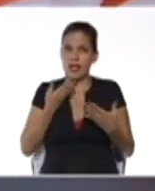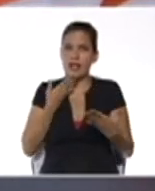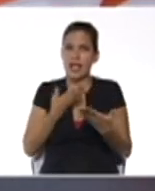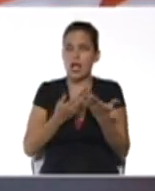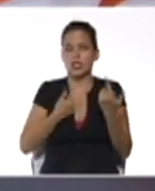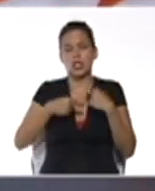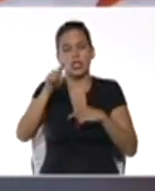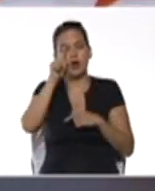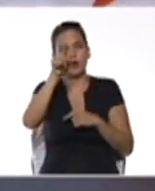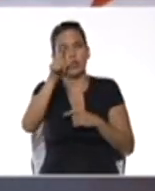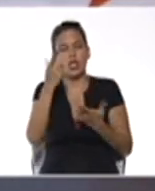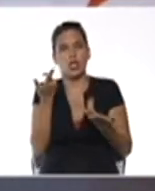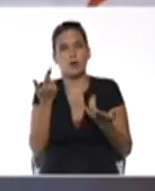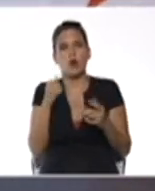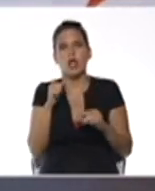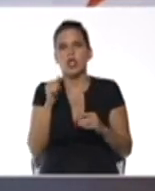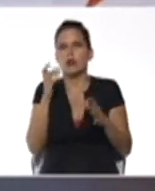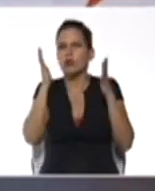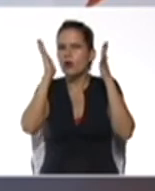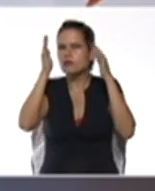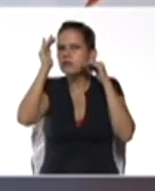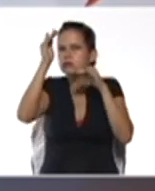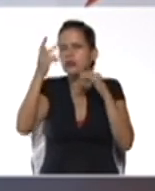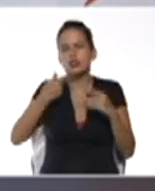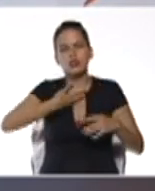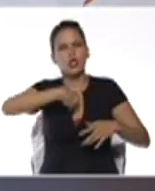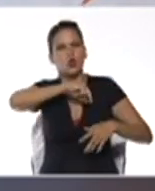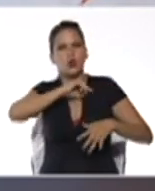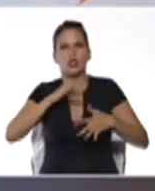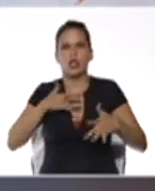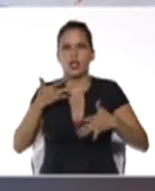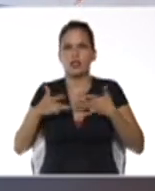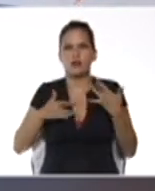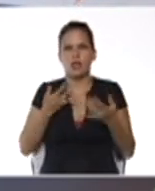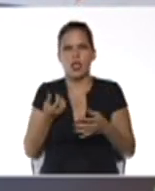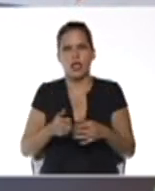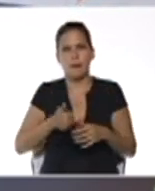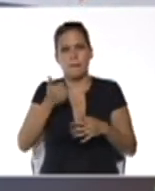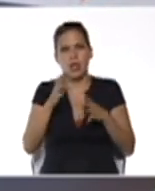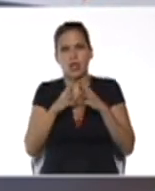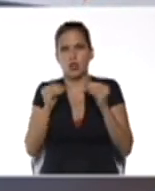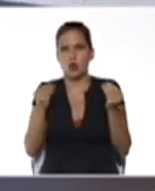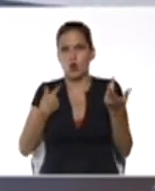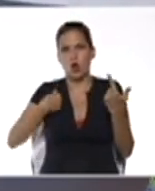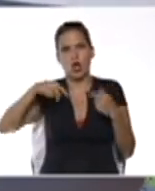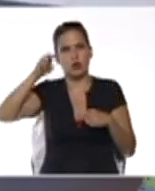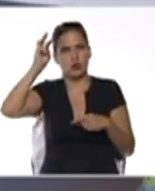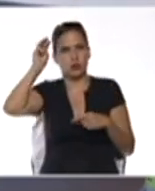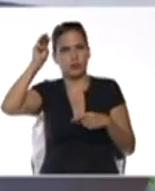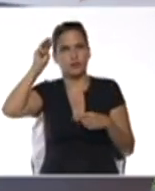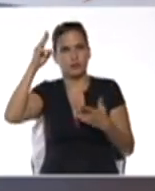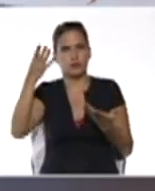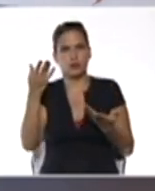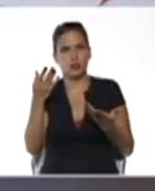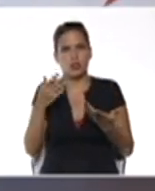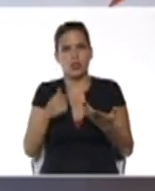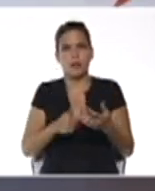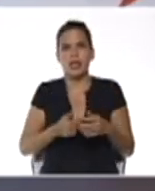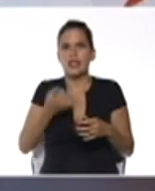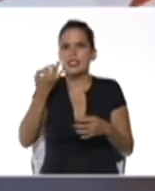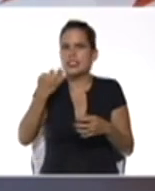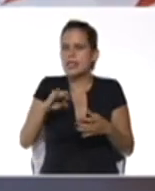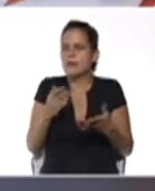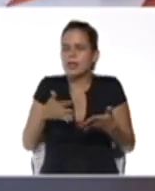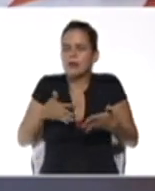a ustedes por estar muy pendientes de nuestras actividades y sobre todo gracias a nuestros docentes José además que siempre